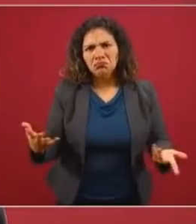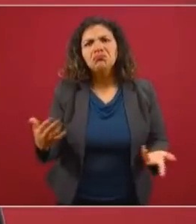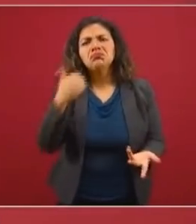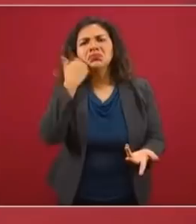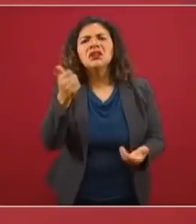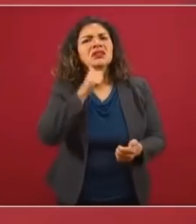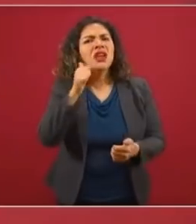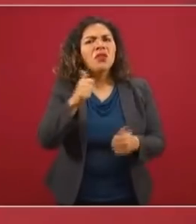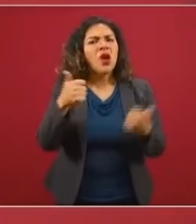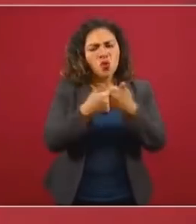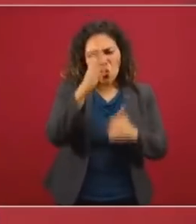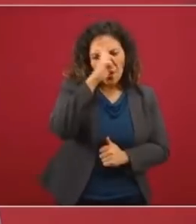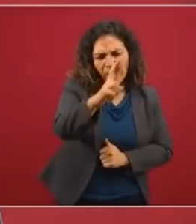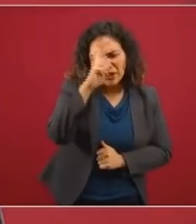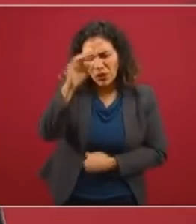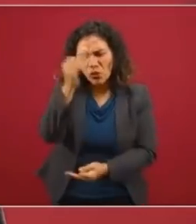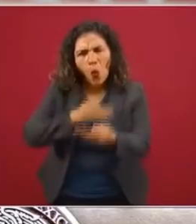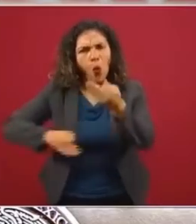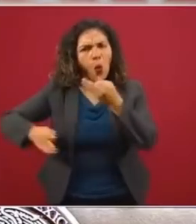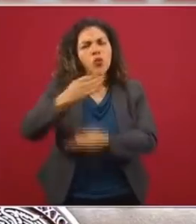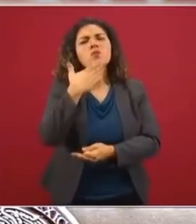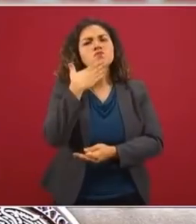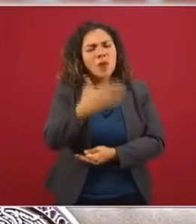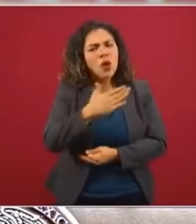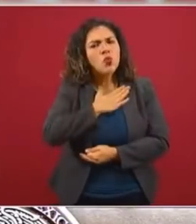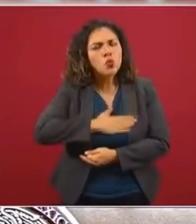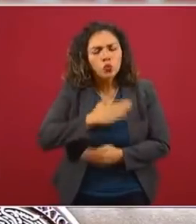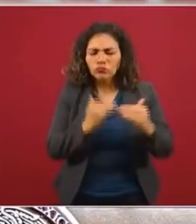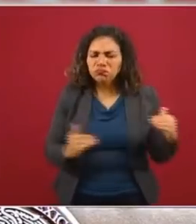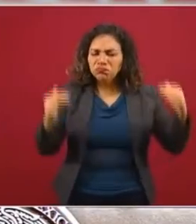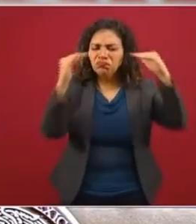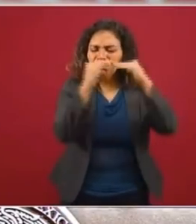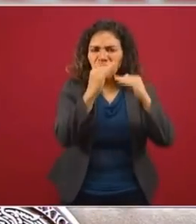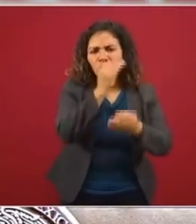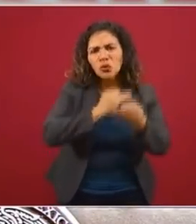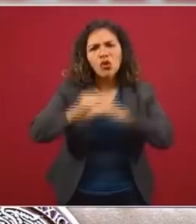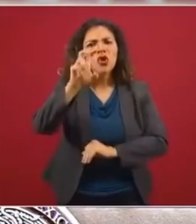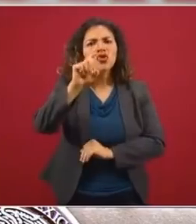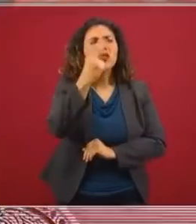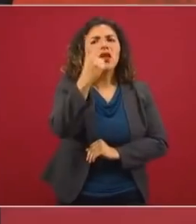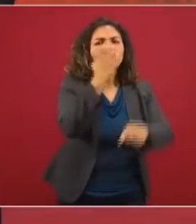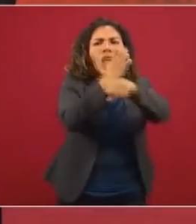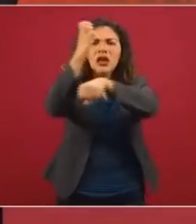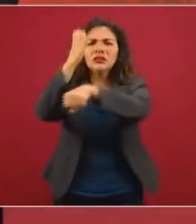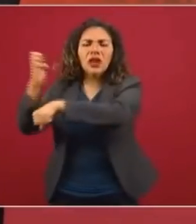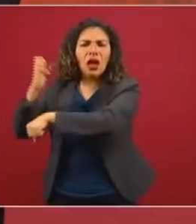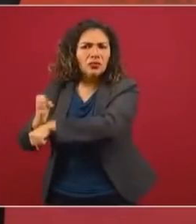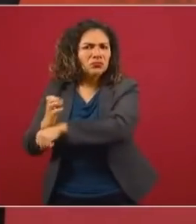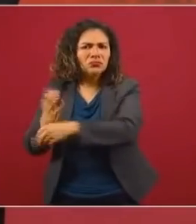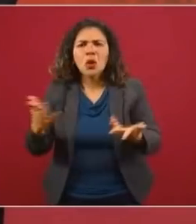trato, desde luego, respetuoso, equilibrado e igualitario a las 32 entidades federativas,